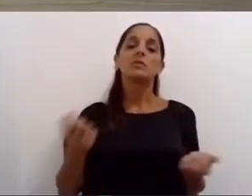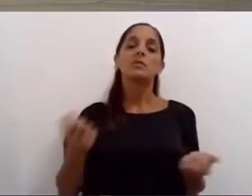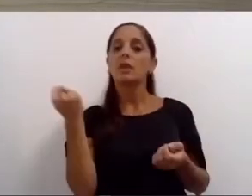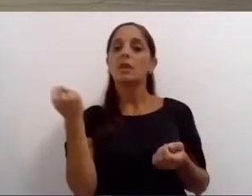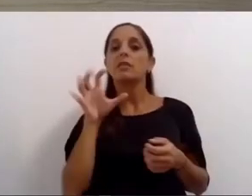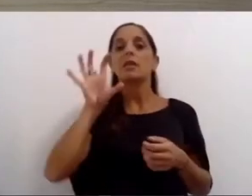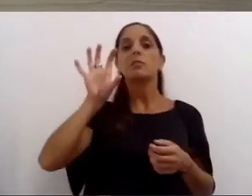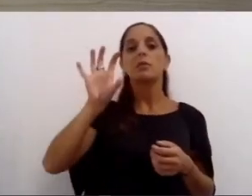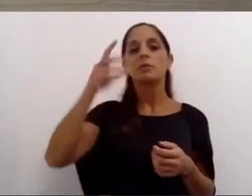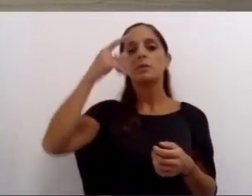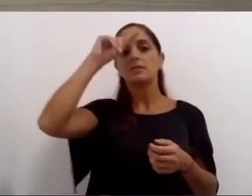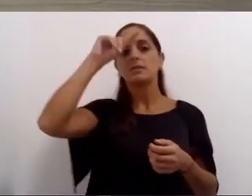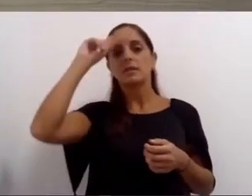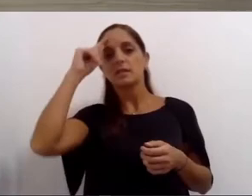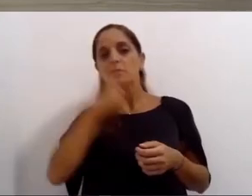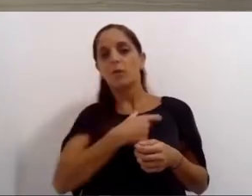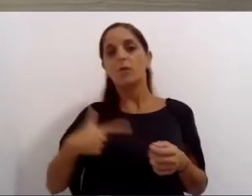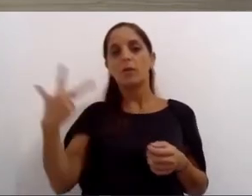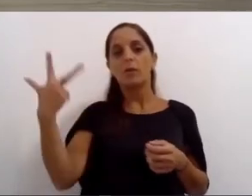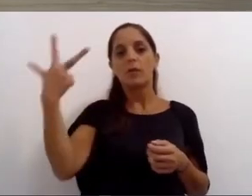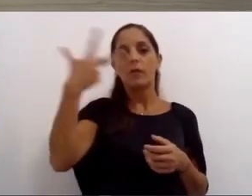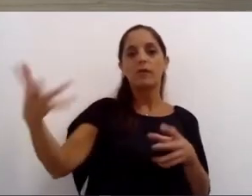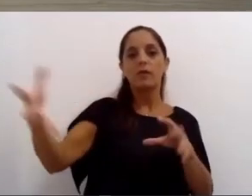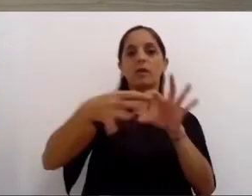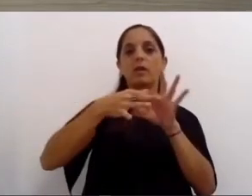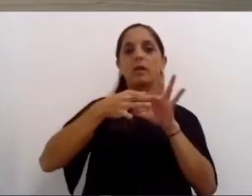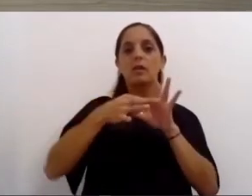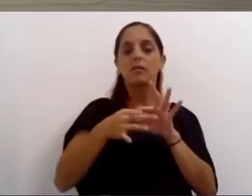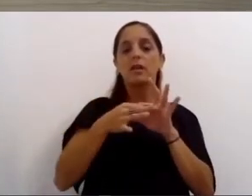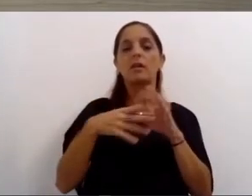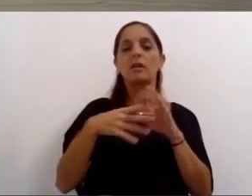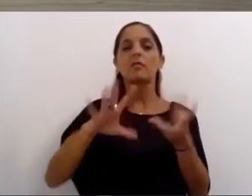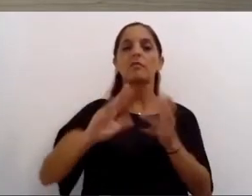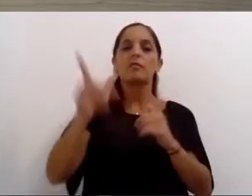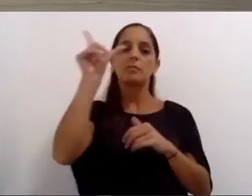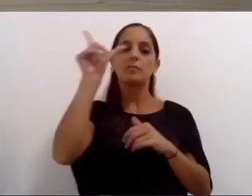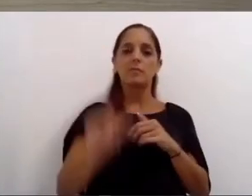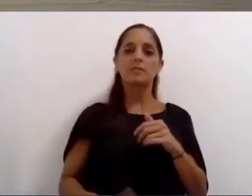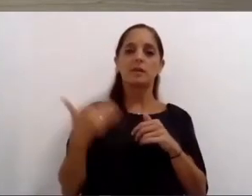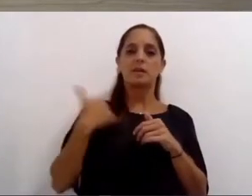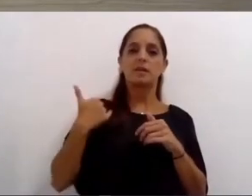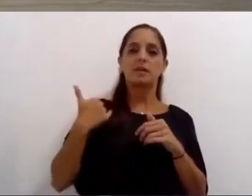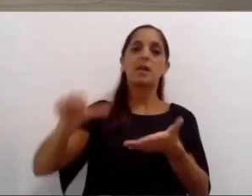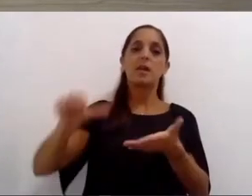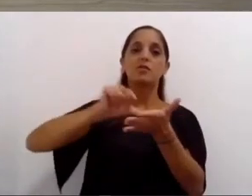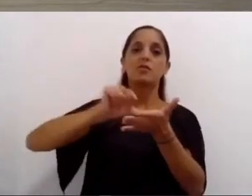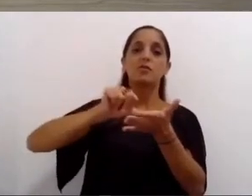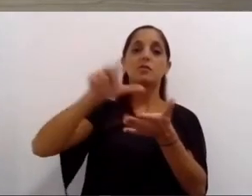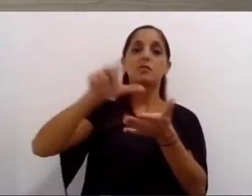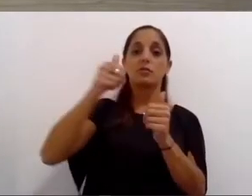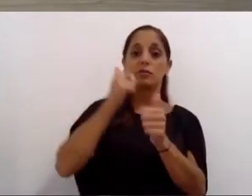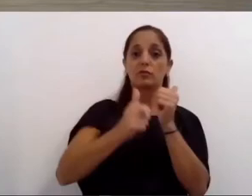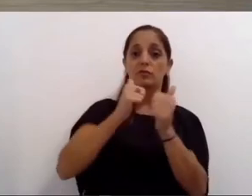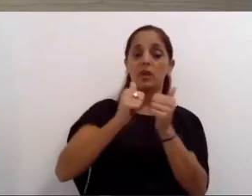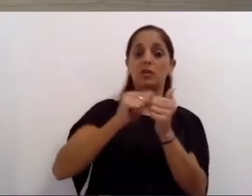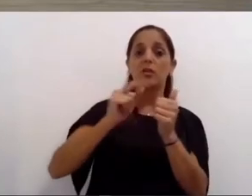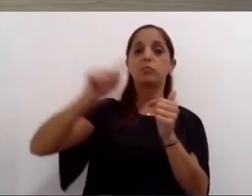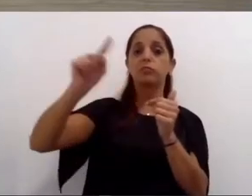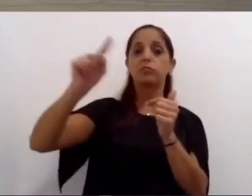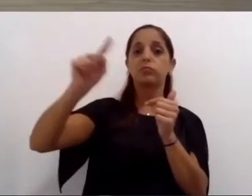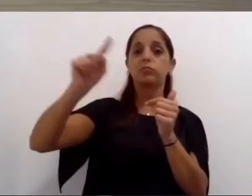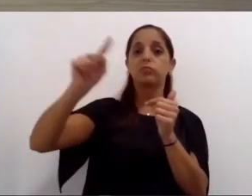Nación gestiones para traer el tren de cercanía que conecte Rosario con las ciudades que la rodean comenzando con el corredor